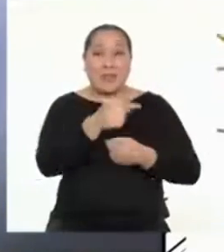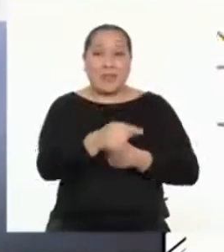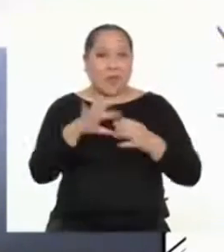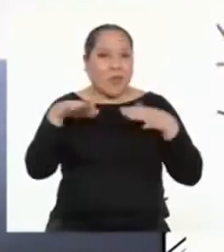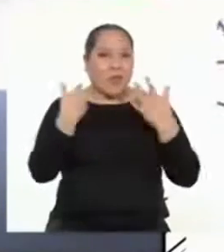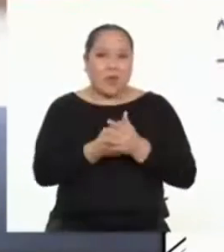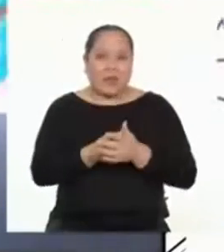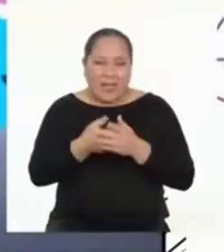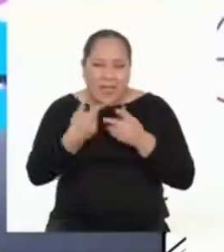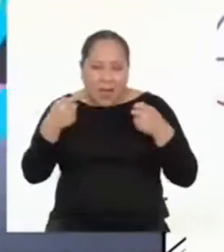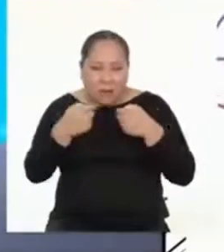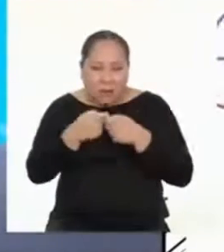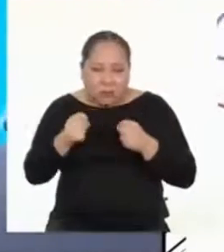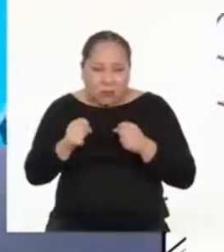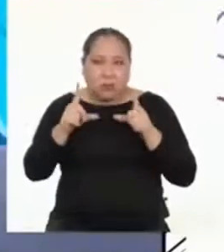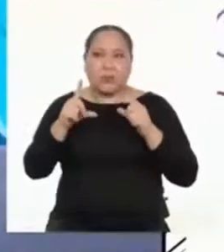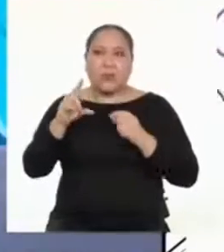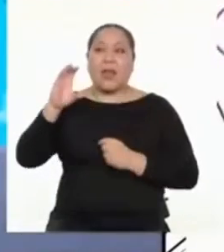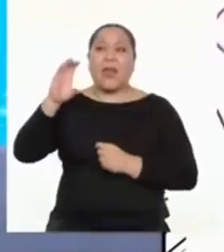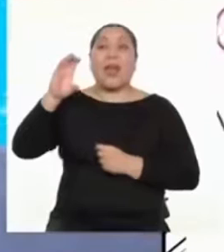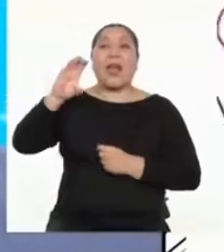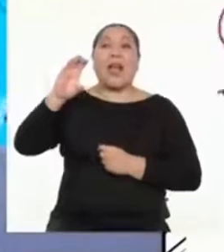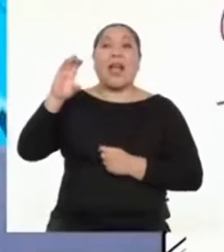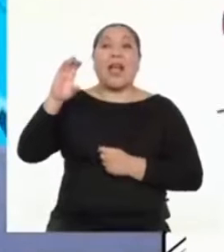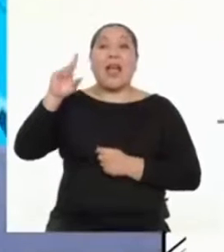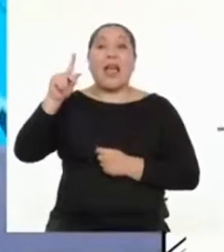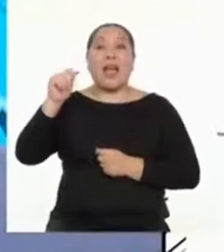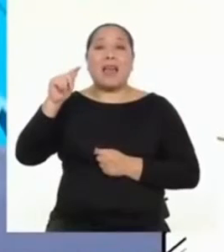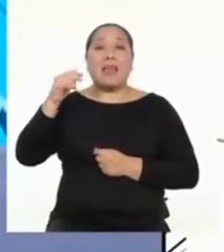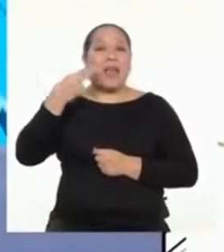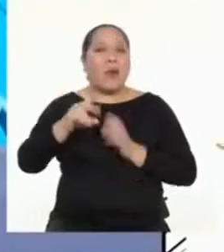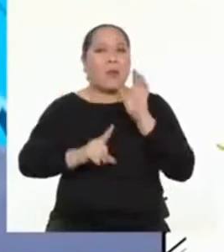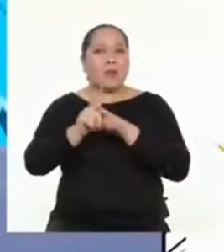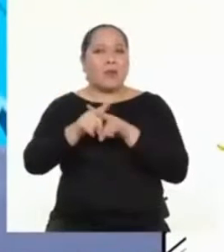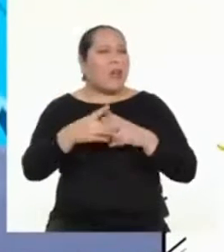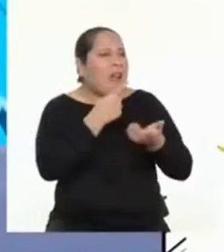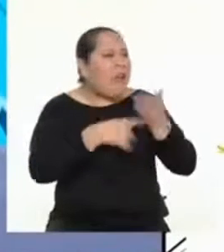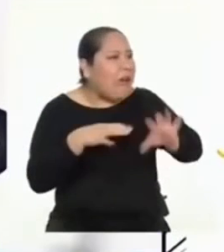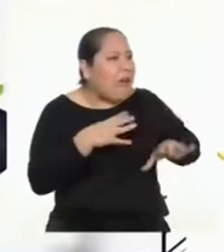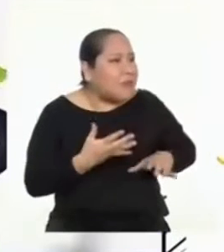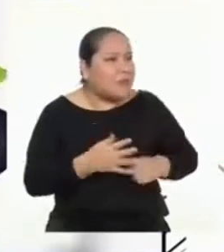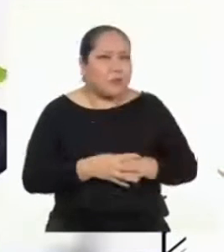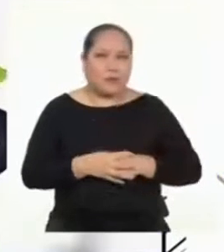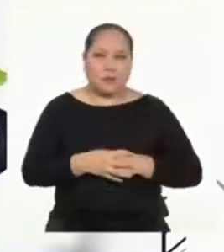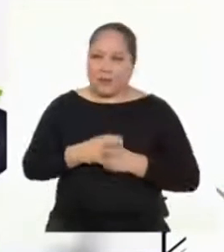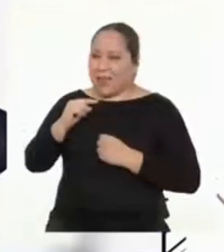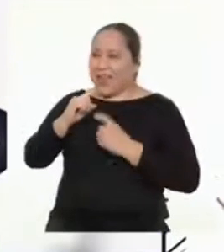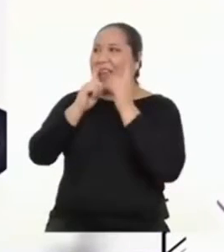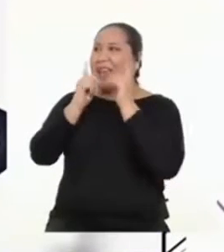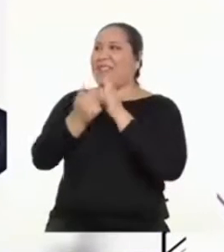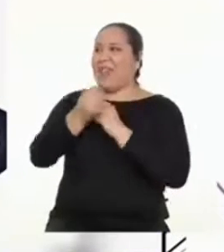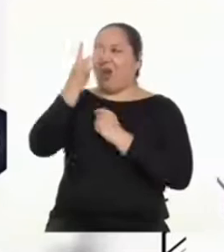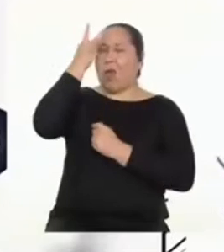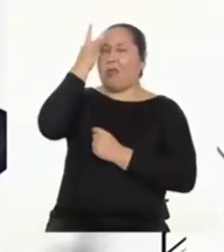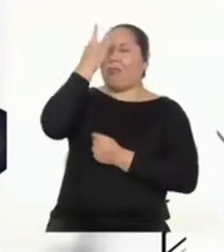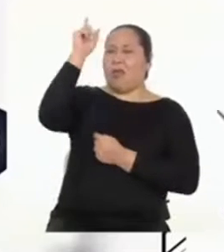justo cuando estaba a punto de encenderlo, Katy apareció. Moyo, ¿qué haces? Convirtiéndome en